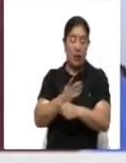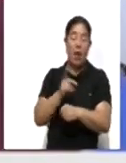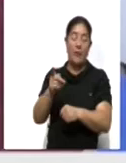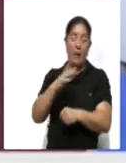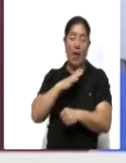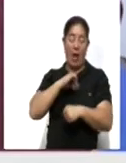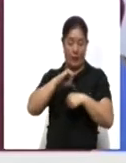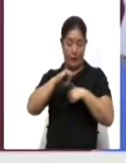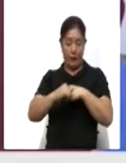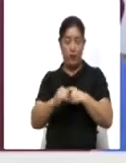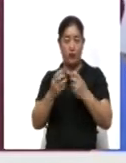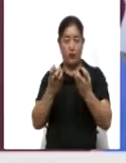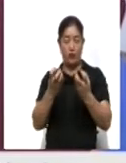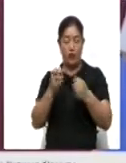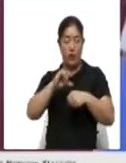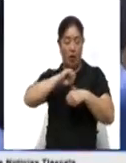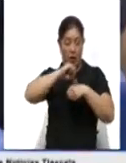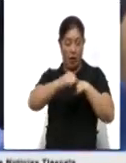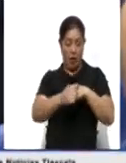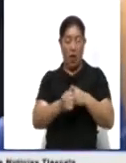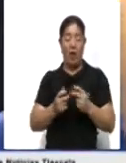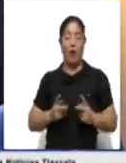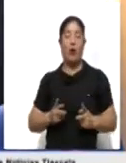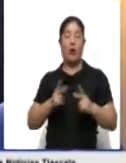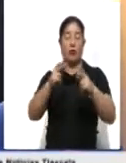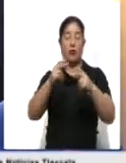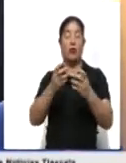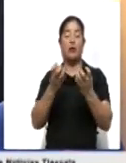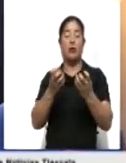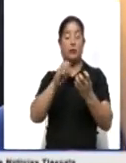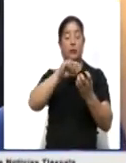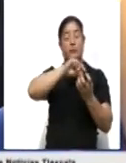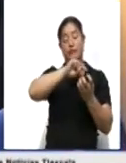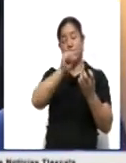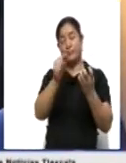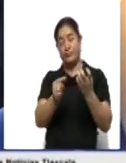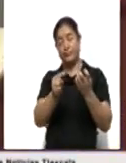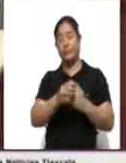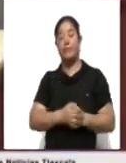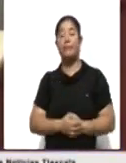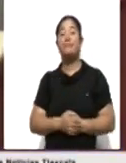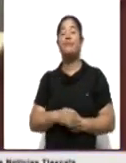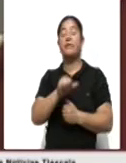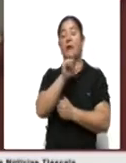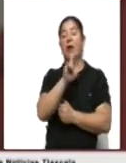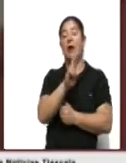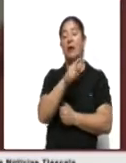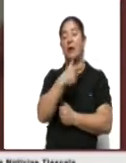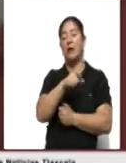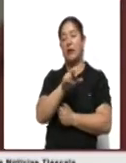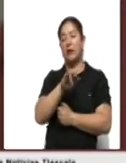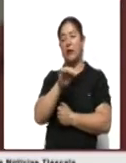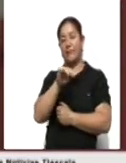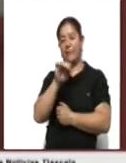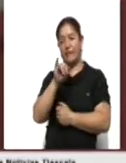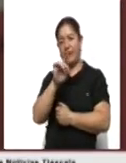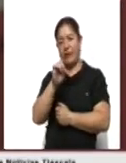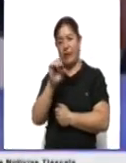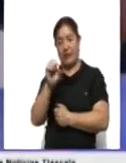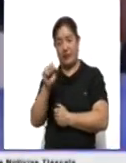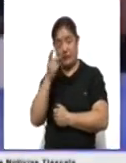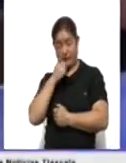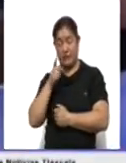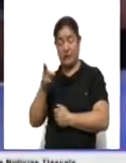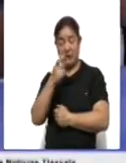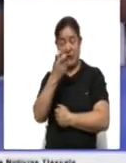vasectomía. Arquímedes Díaz Parra, Coordinador Auxiliar Médico de Salud Pública, explicó que este método anticonceptivo